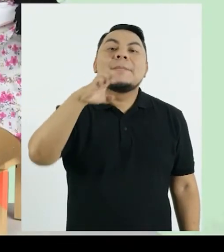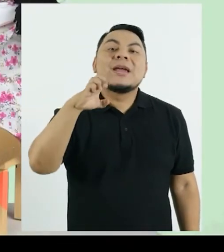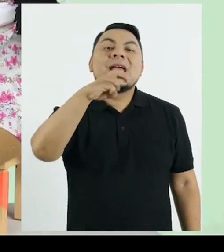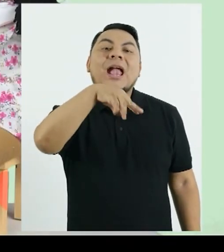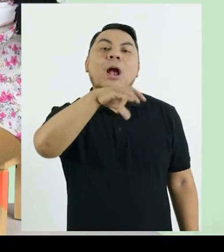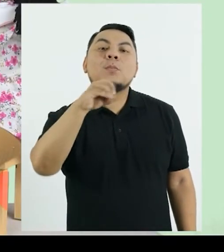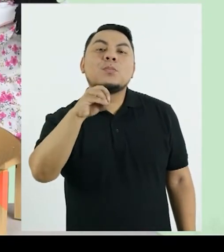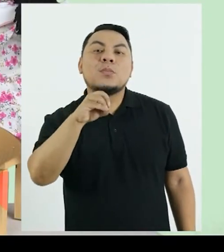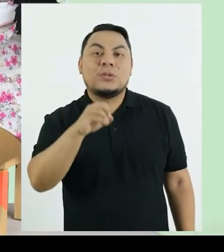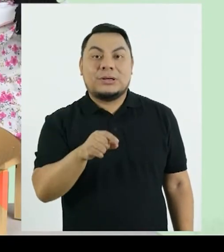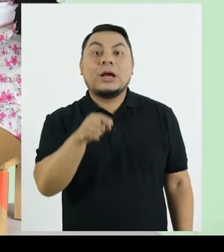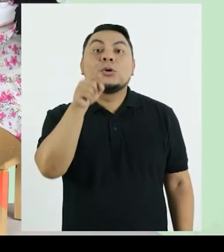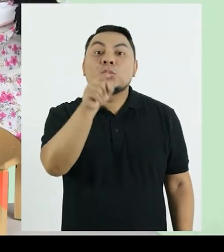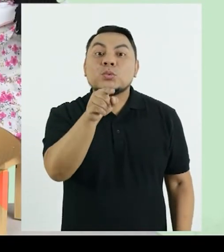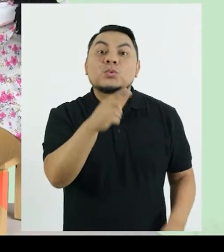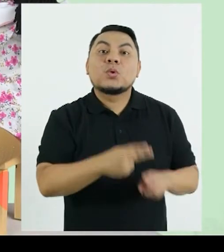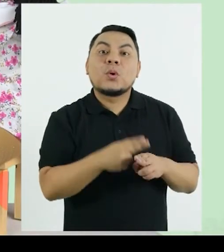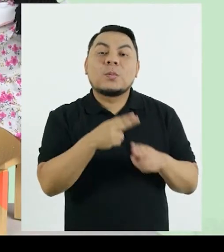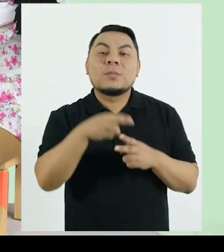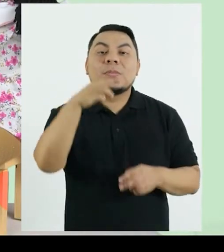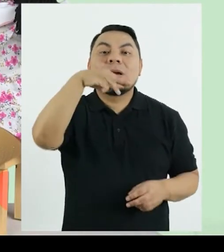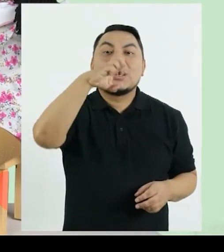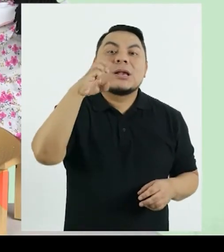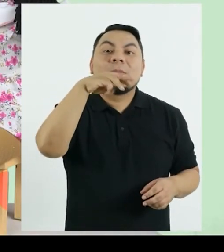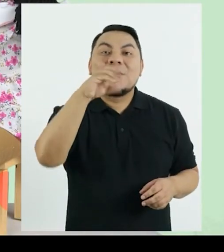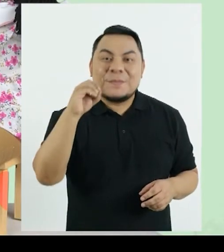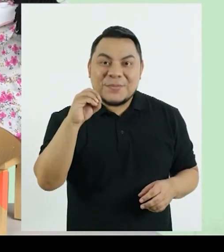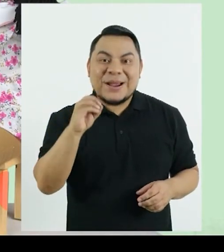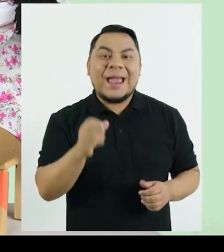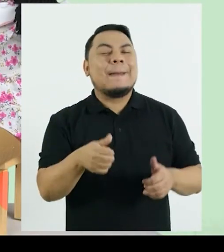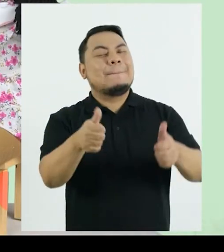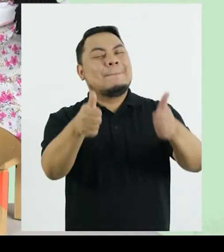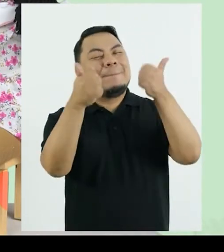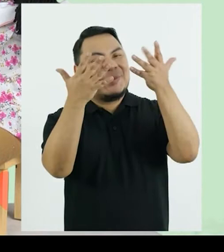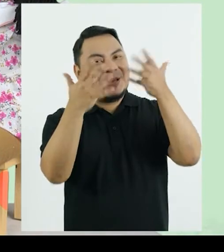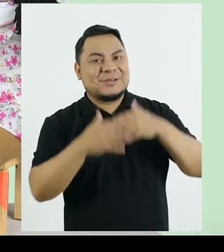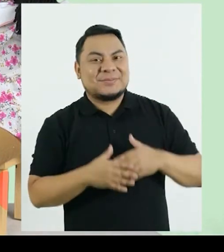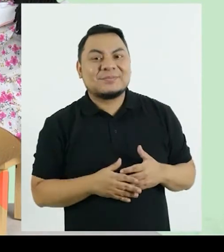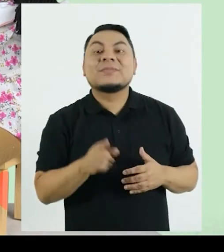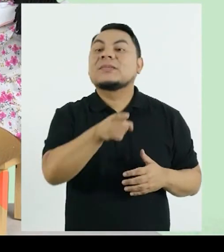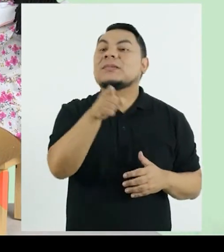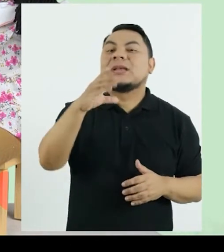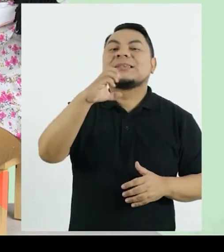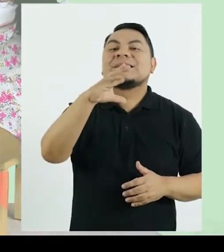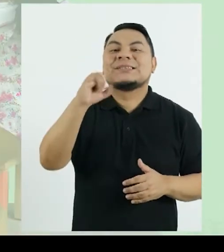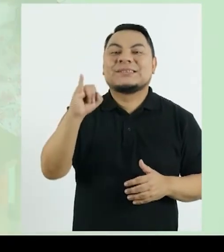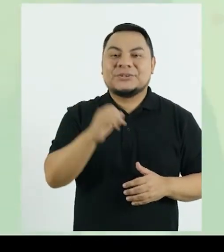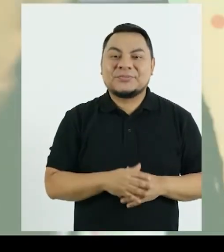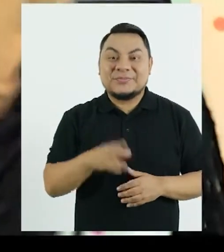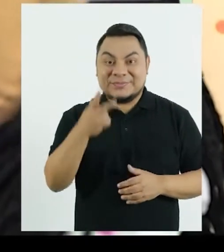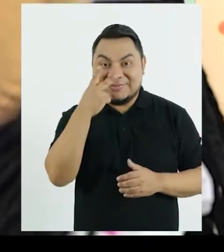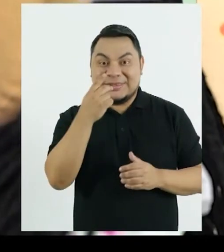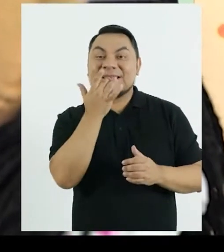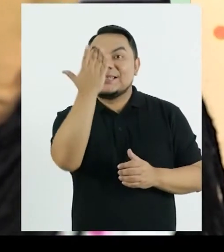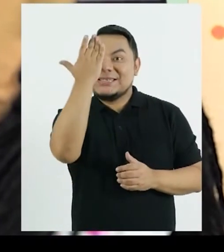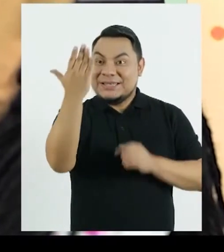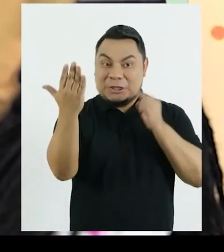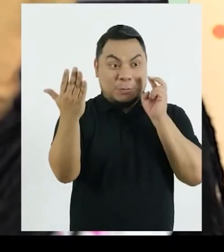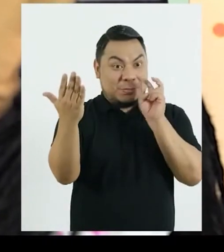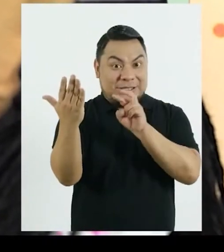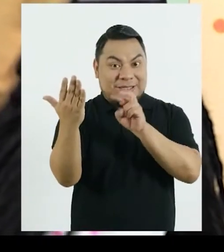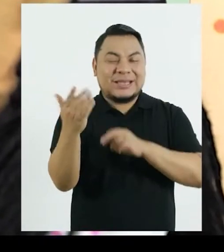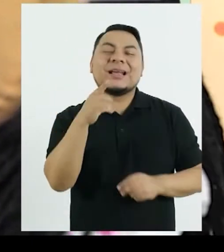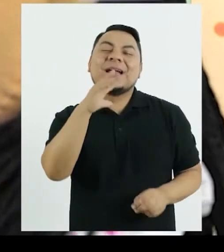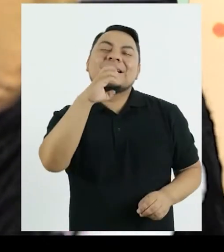Memo Ese es Memo Muy bien A ver Ceci